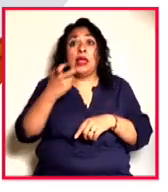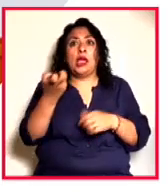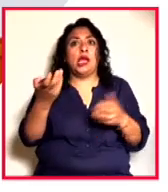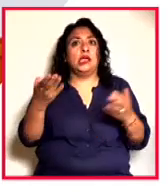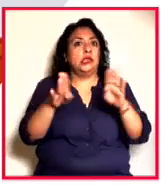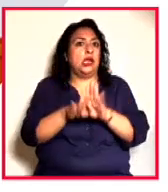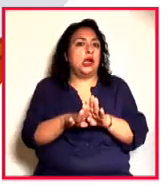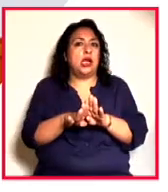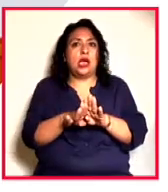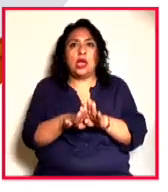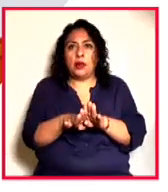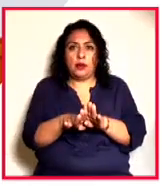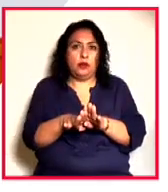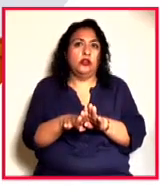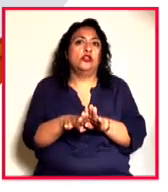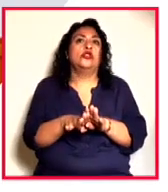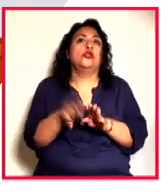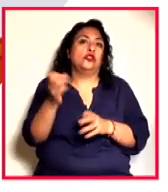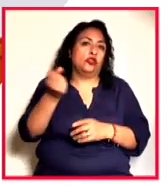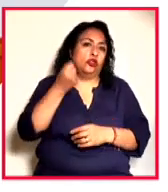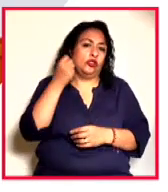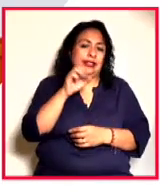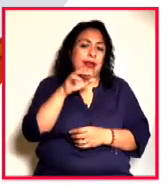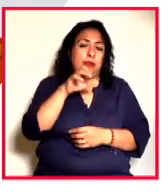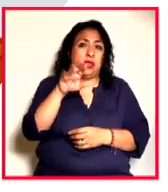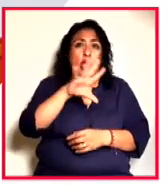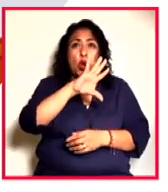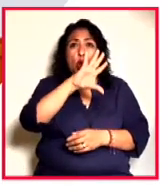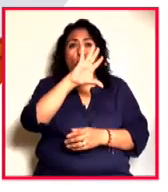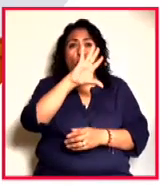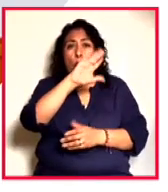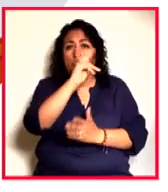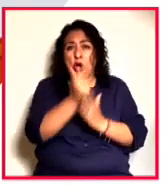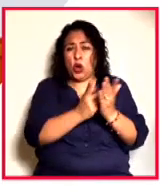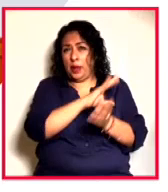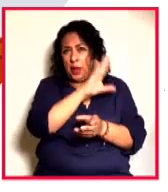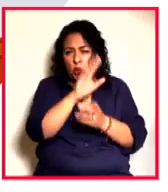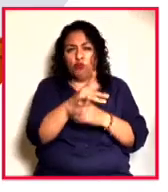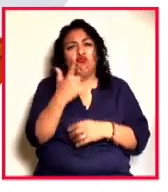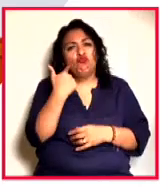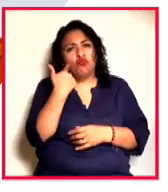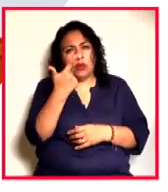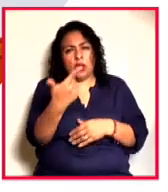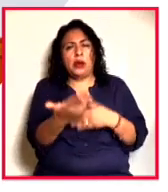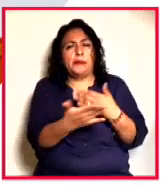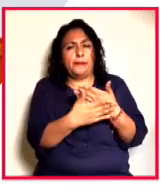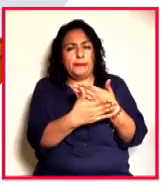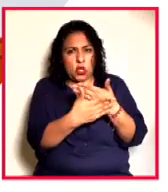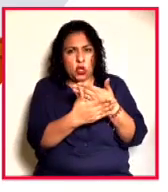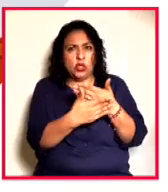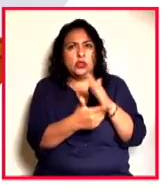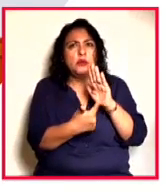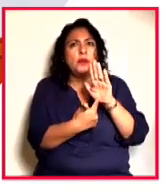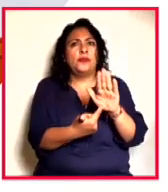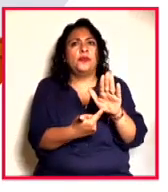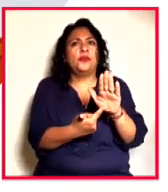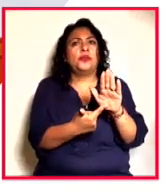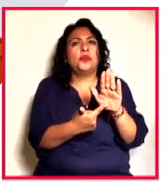este seminario. El programa entero, por supuesto, lo podrán consultar próximamente en